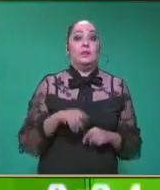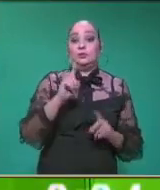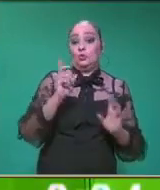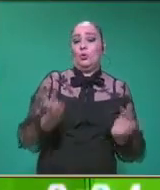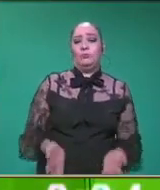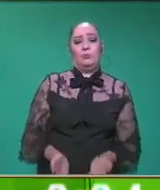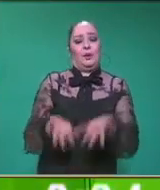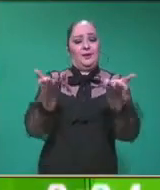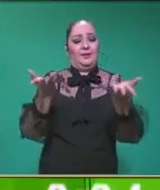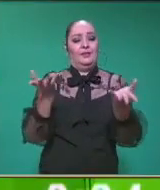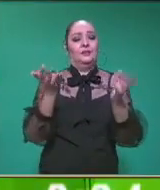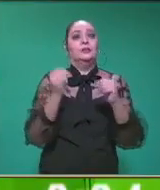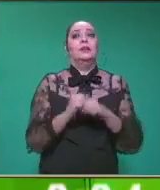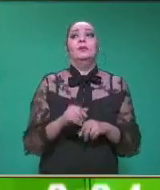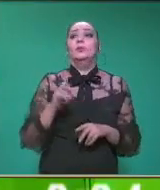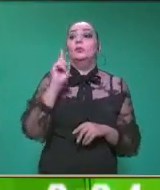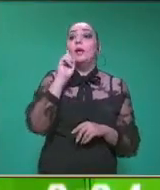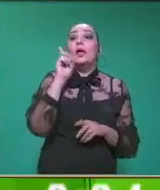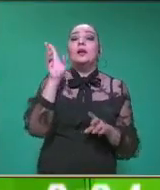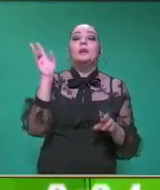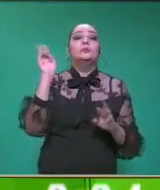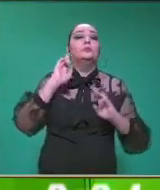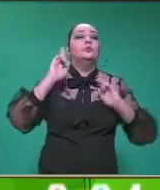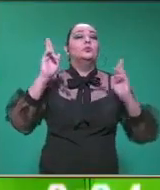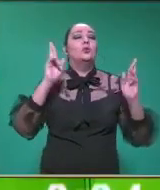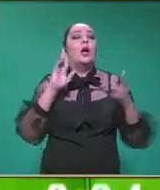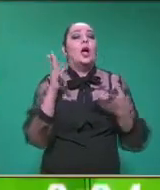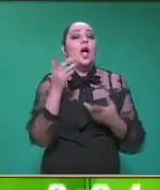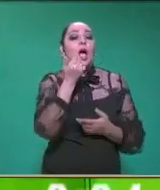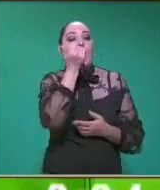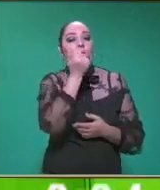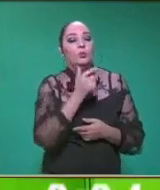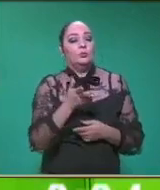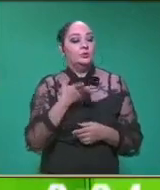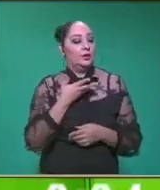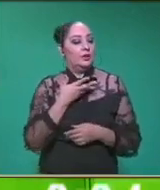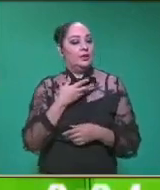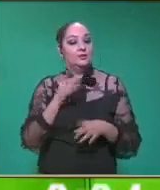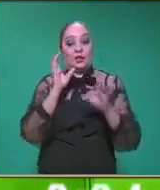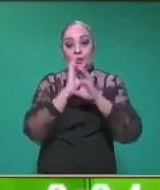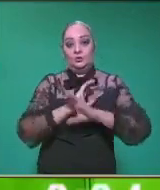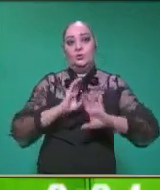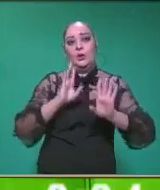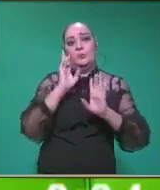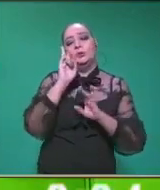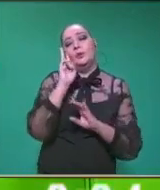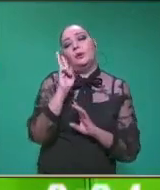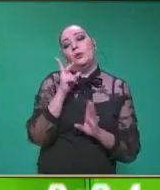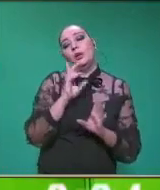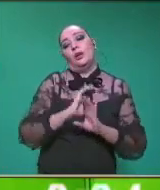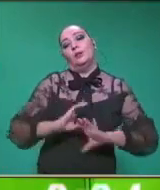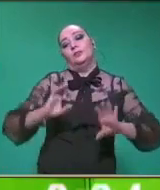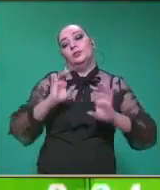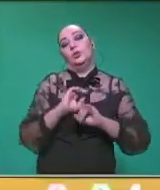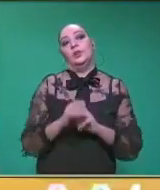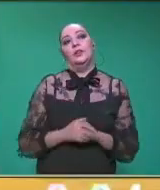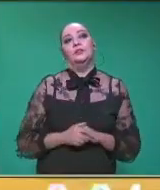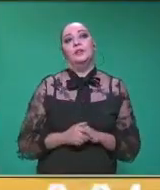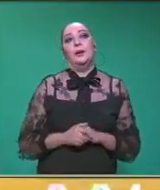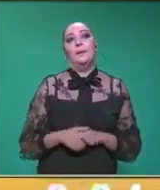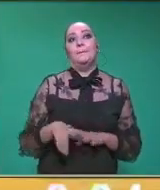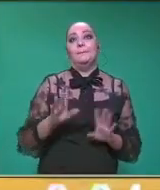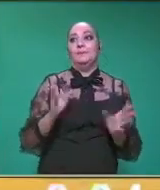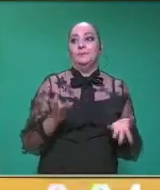el dado, maestra, vayan escuchando todos nuestros alumnos esta canción. Vamos a poner una pequeña cancioncita y